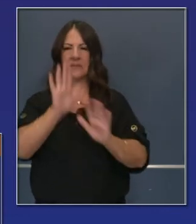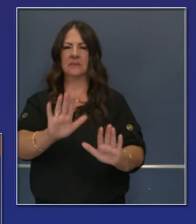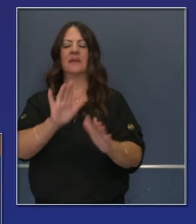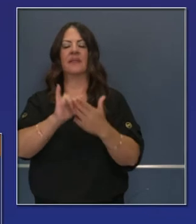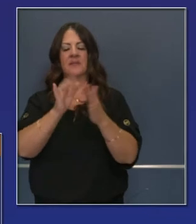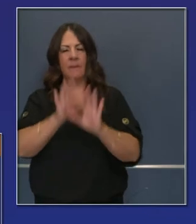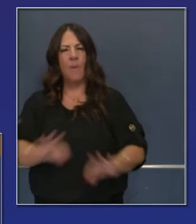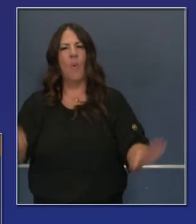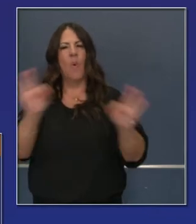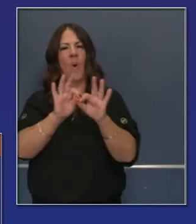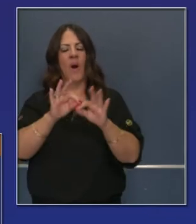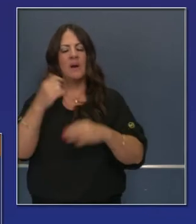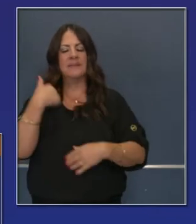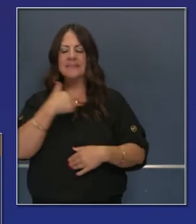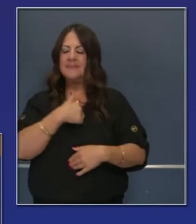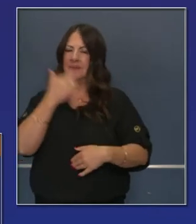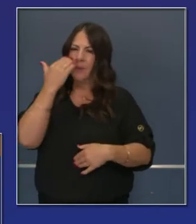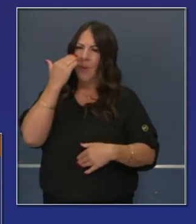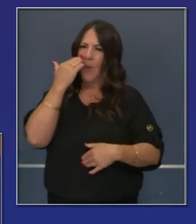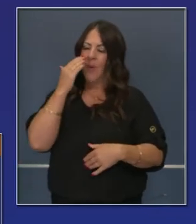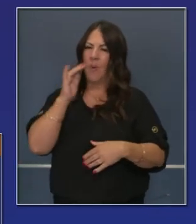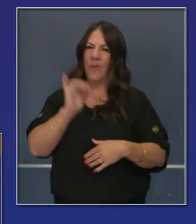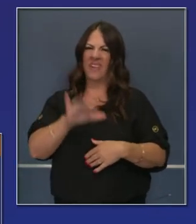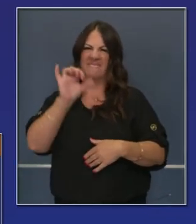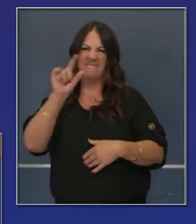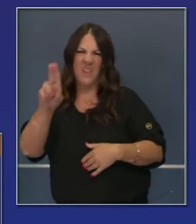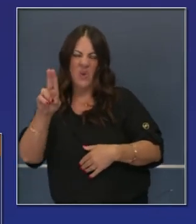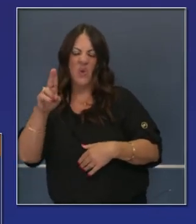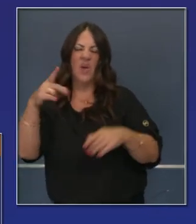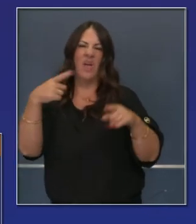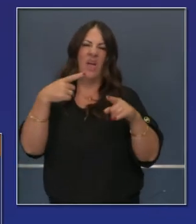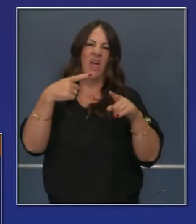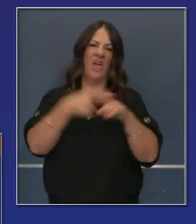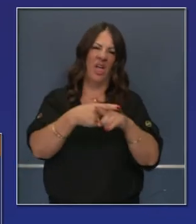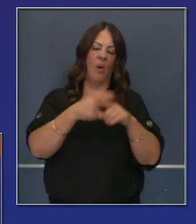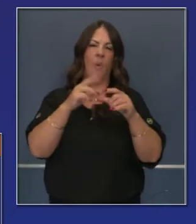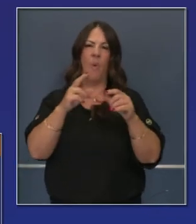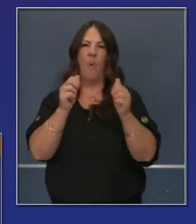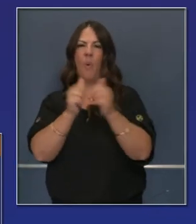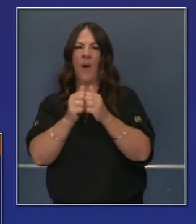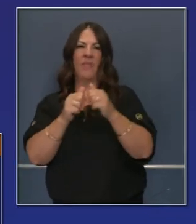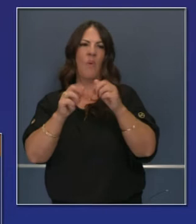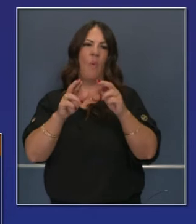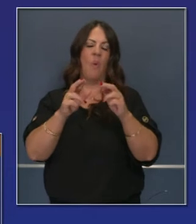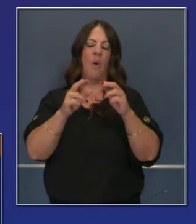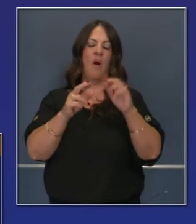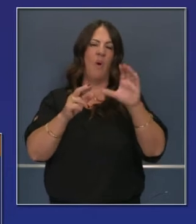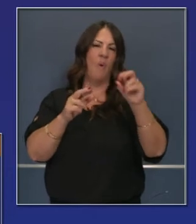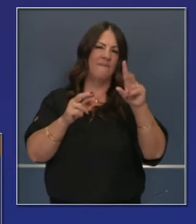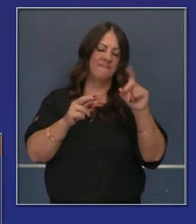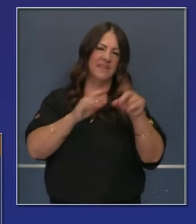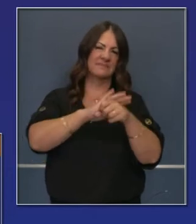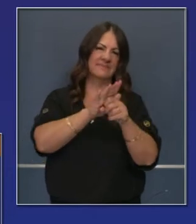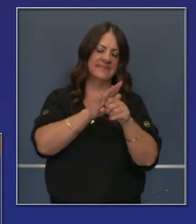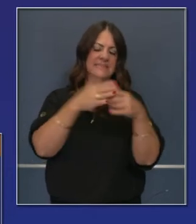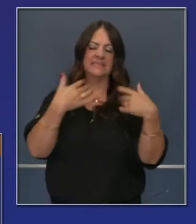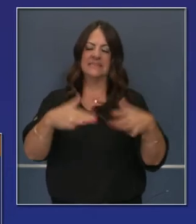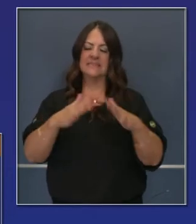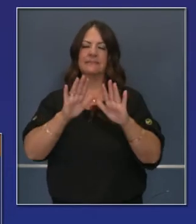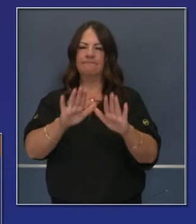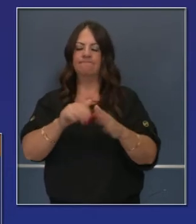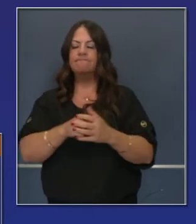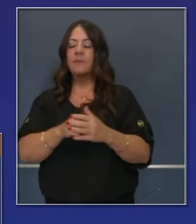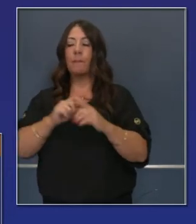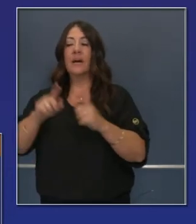grande y debemos ser muy tercos en cuanto a esto, en algunas industrias del Estado, que yo sé que tienen muchas